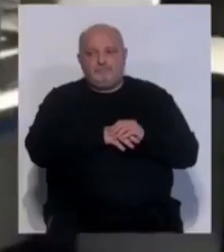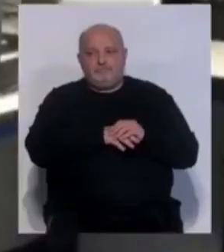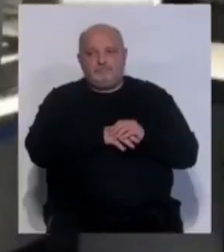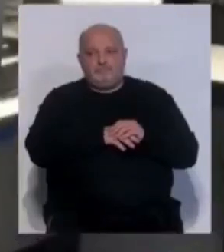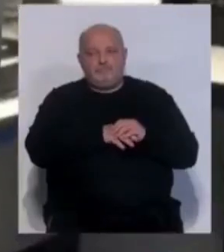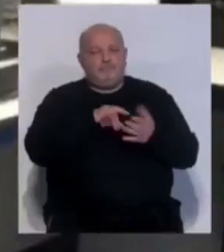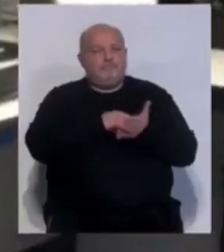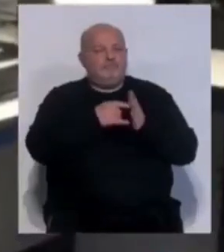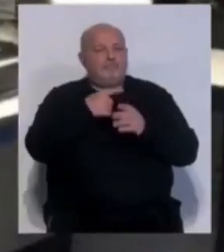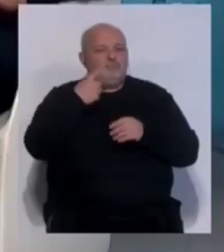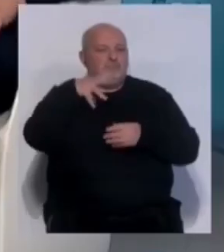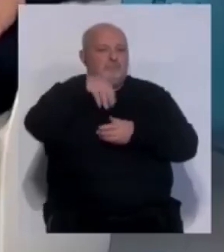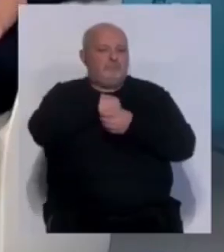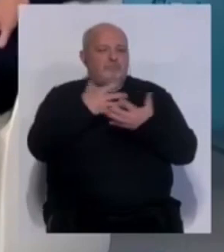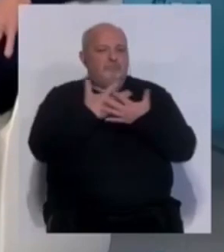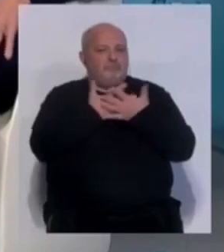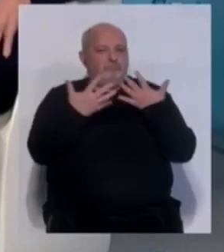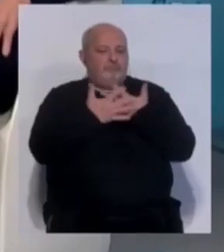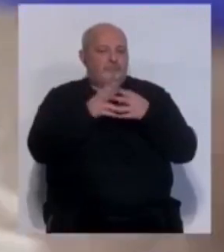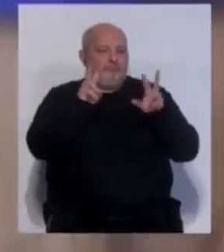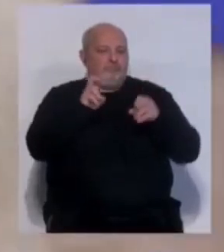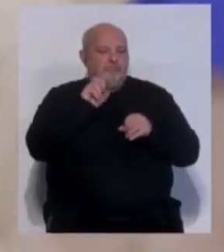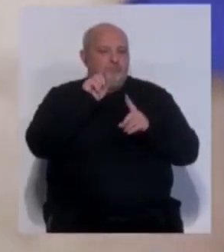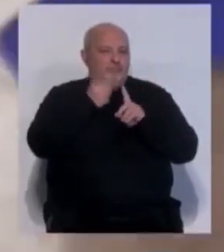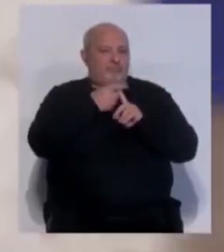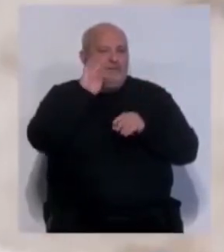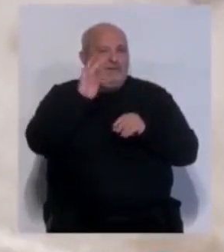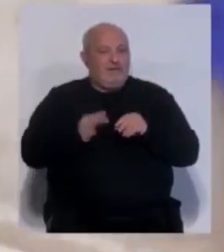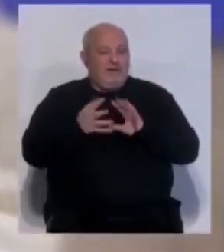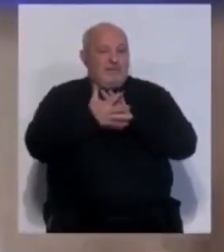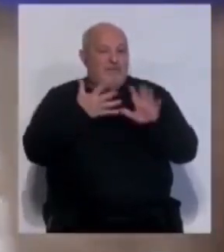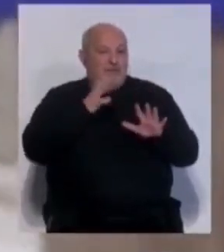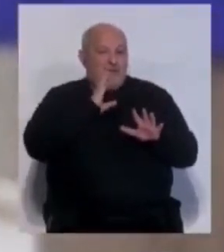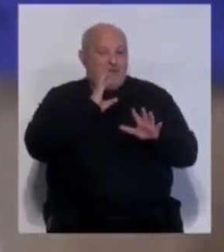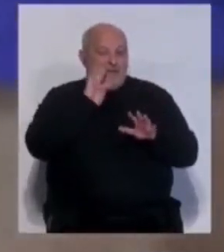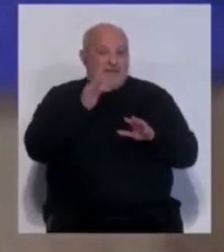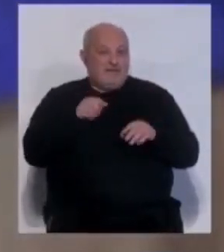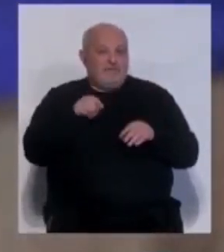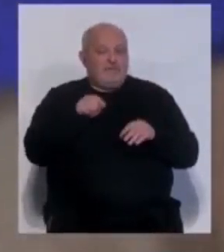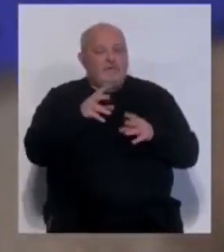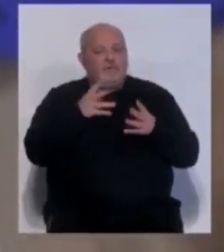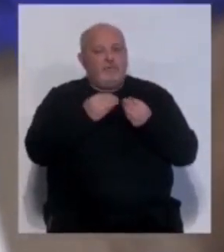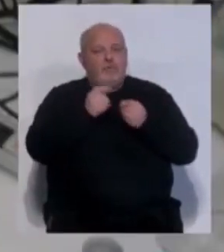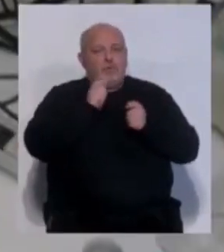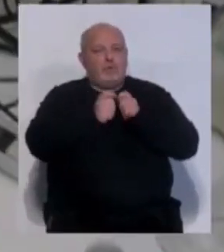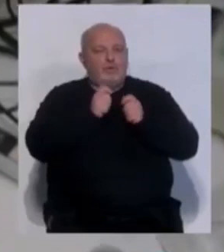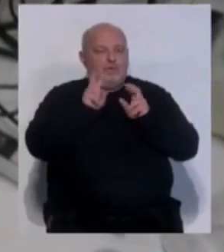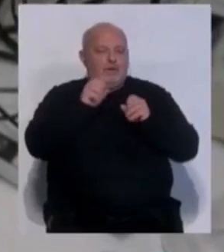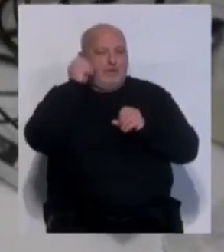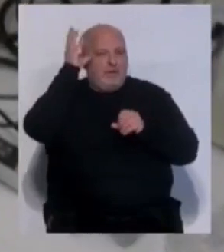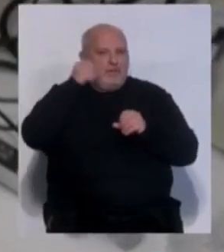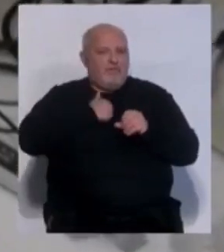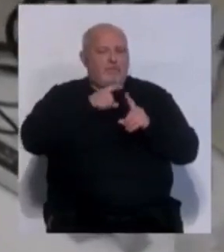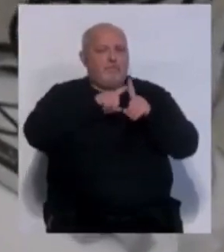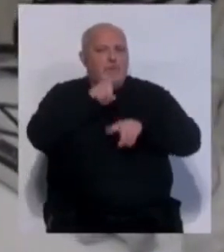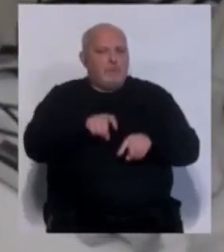El proyecto consiste en combinar ST de diagnóstico rápido, ST de antígeno, con un cuestionario de inteligencia artificial. Te